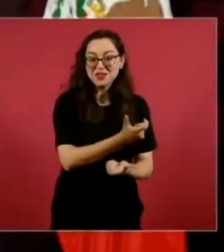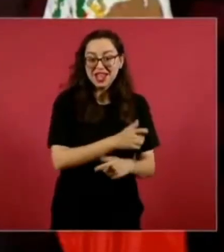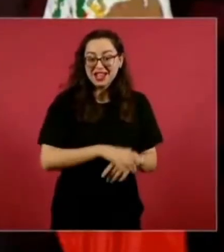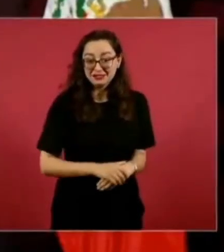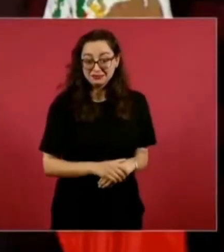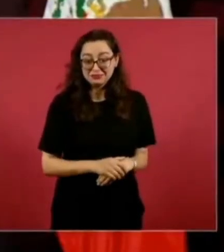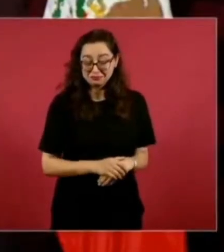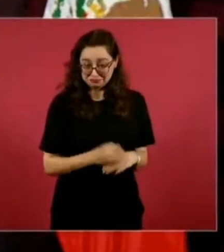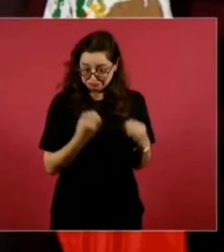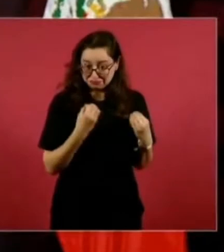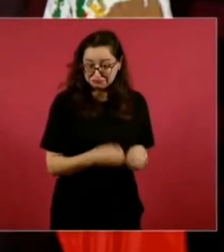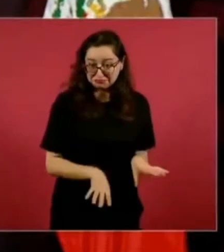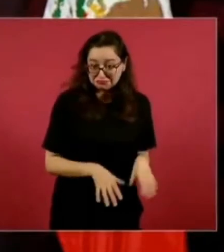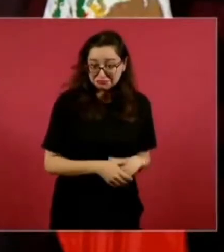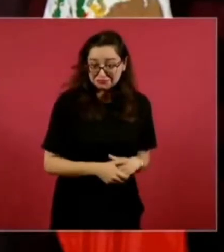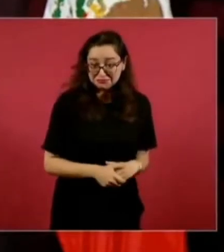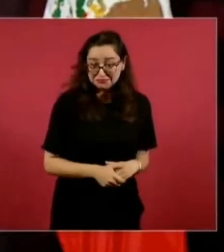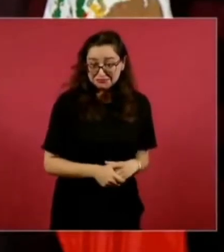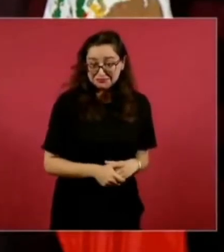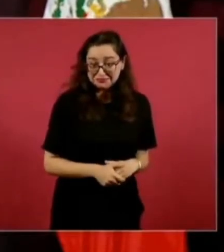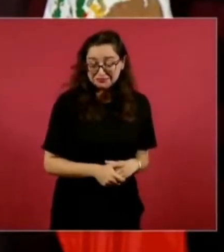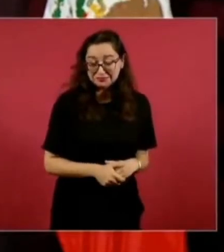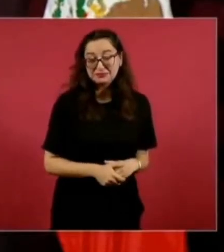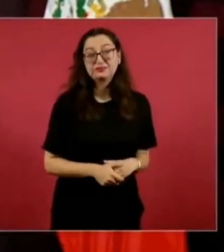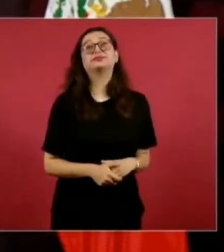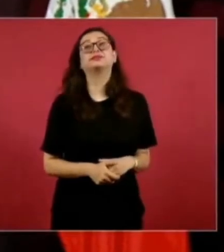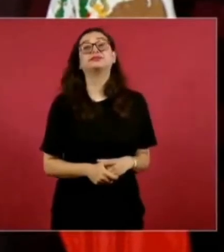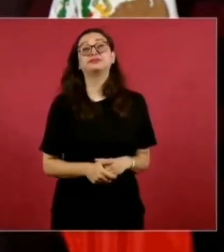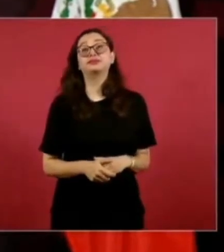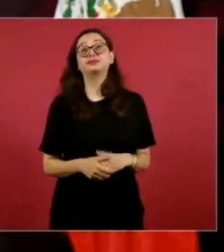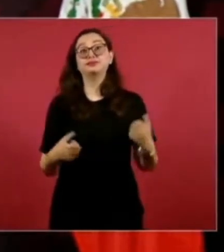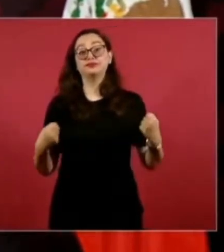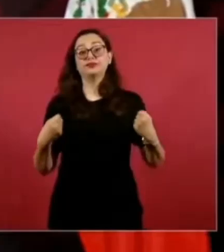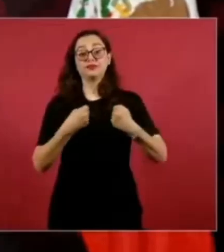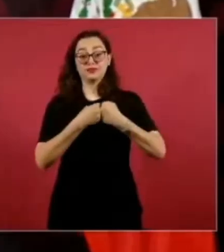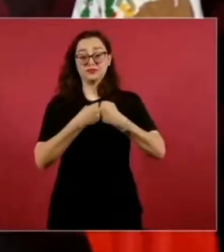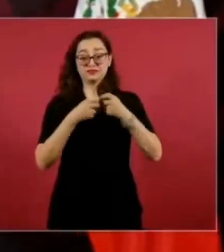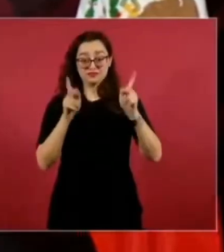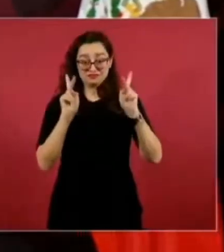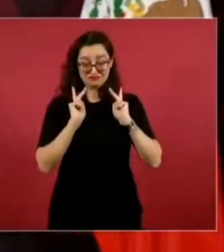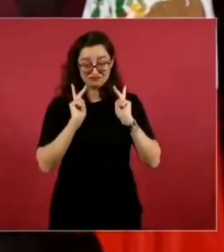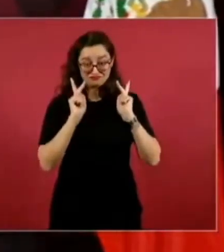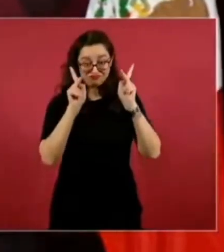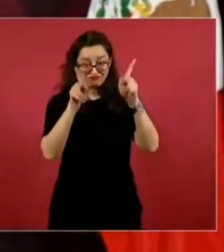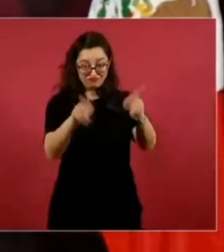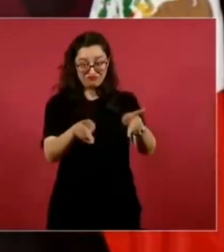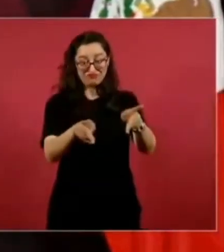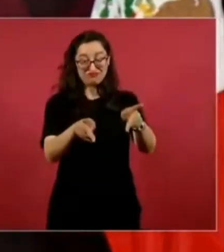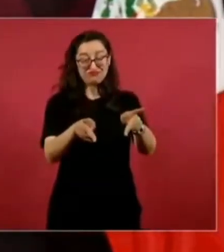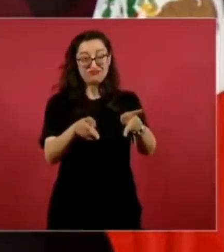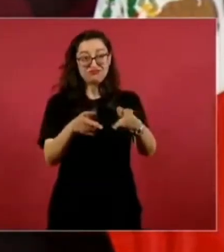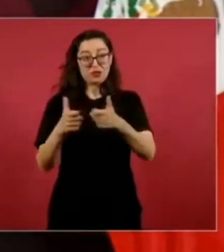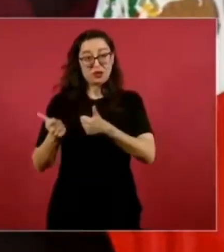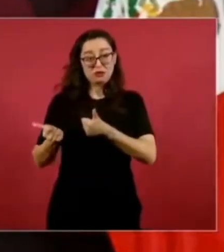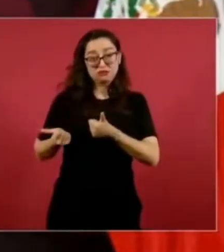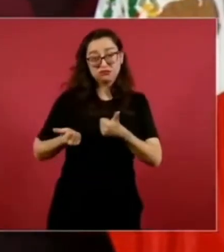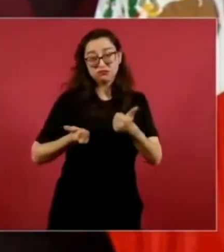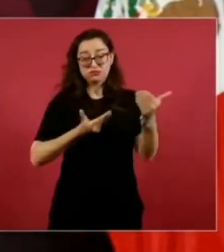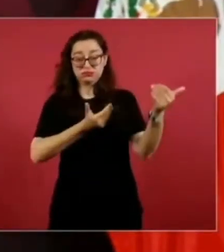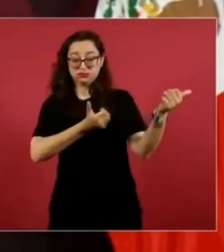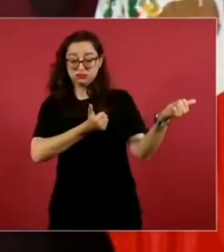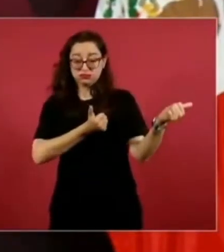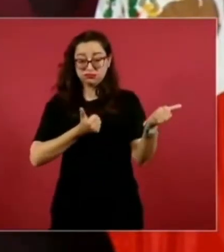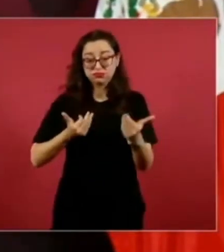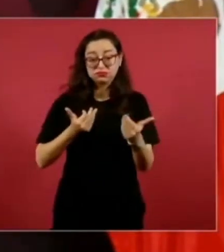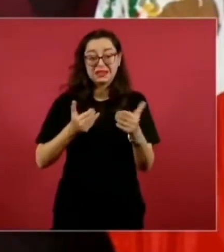Imagínense, pasan por los puentes fronterizos alrededor